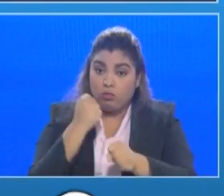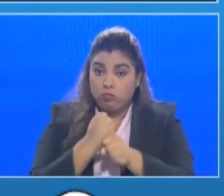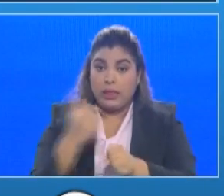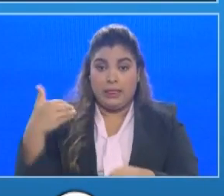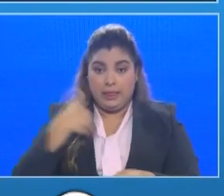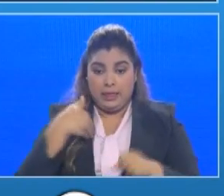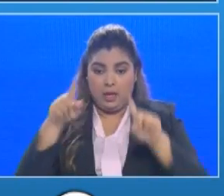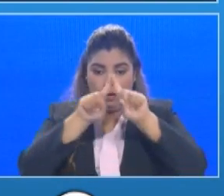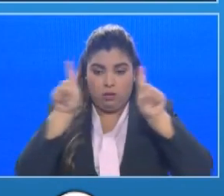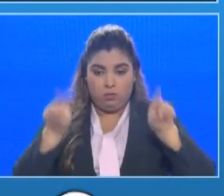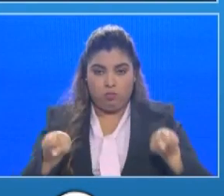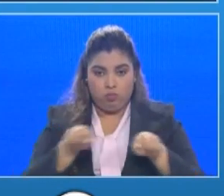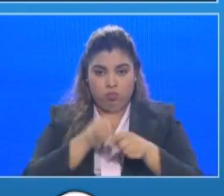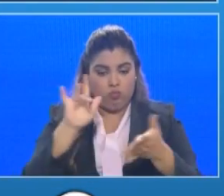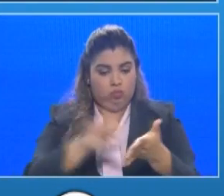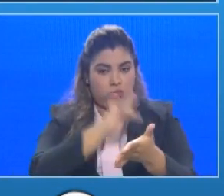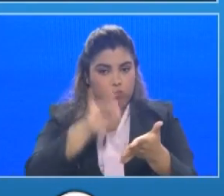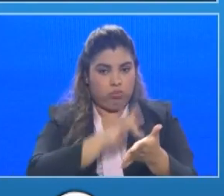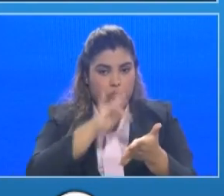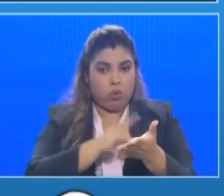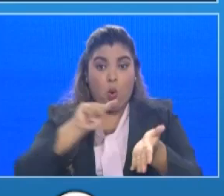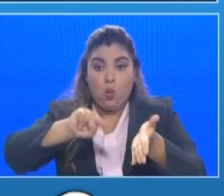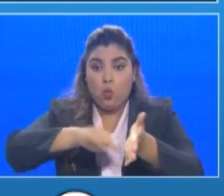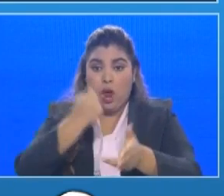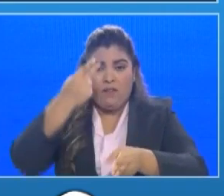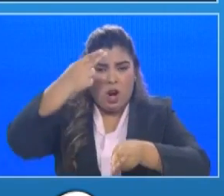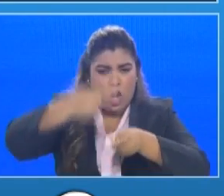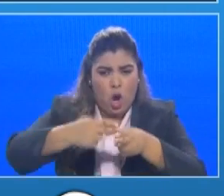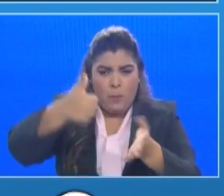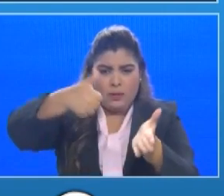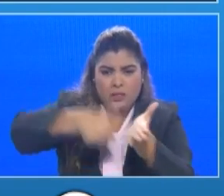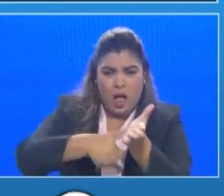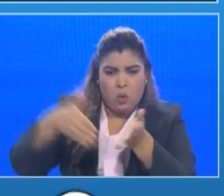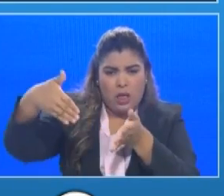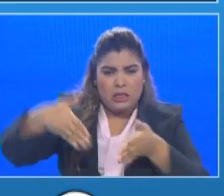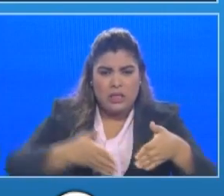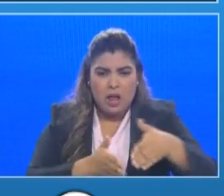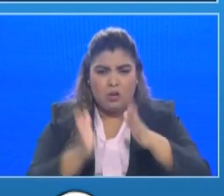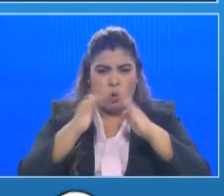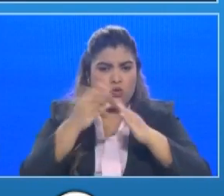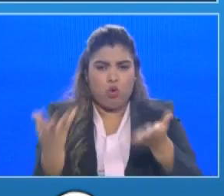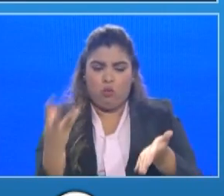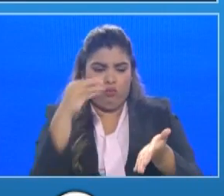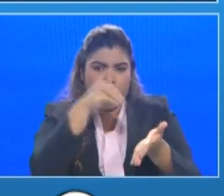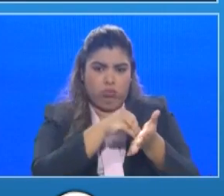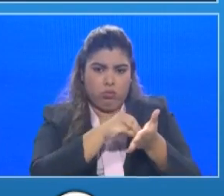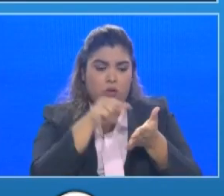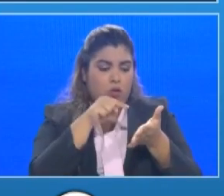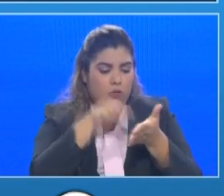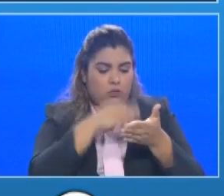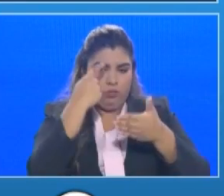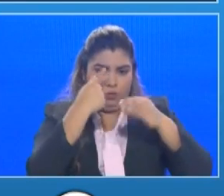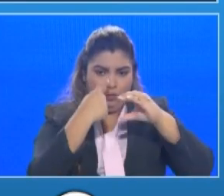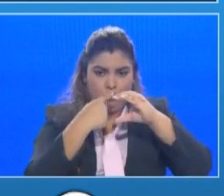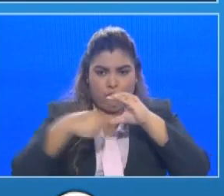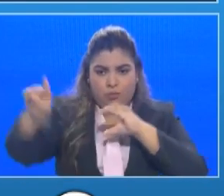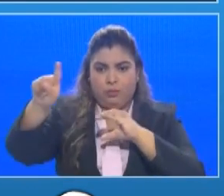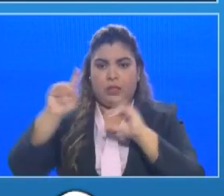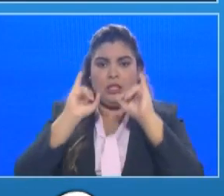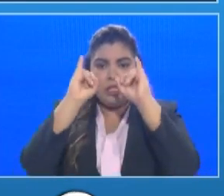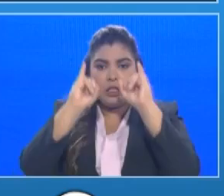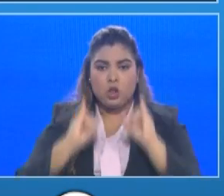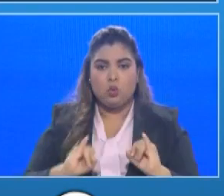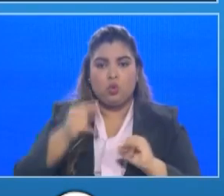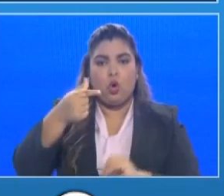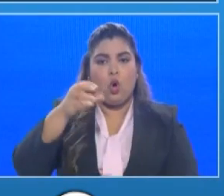toma el nombre de la cédula de la persona la información viaja una vez al Instituto Conmemorativo Borga